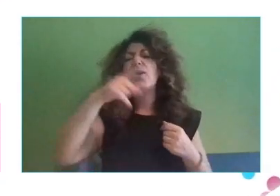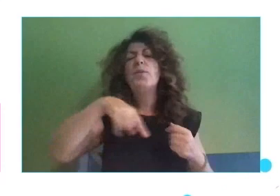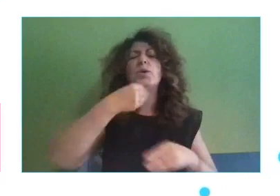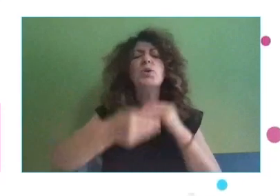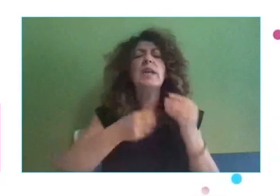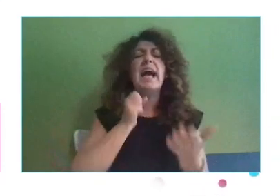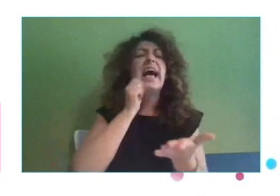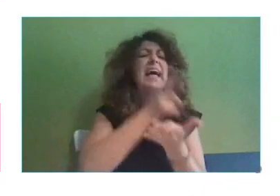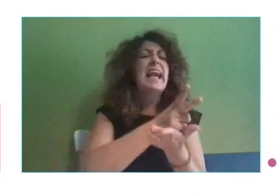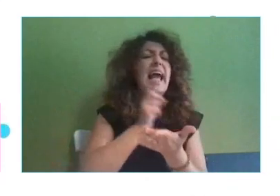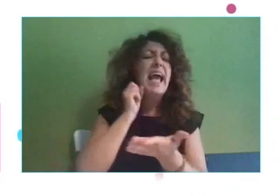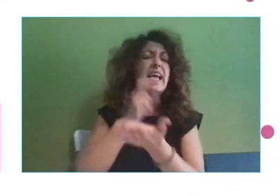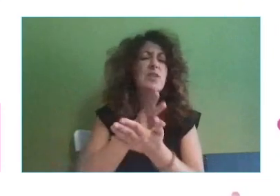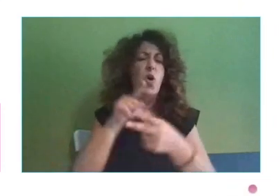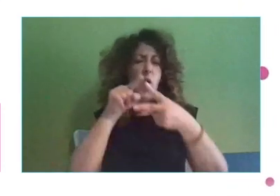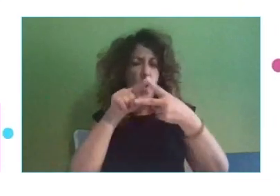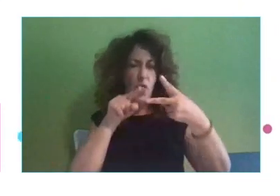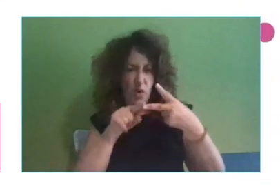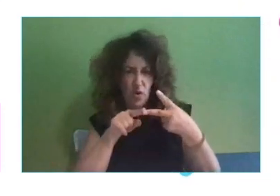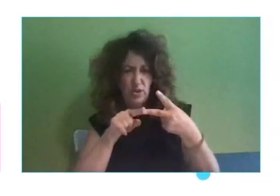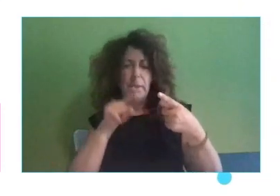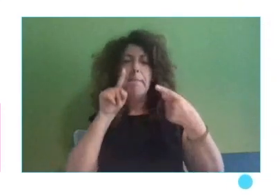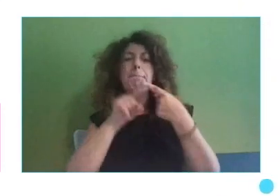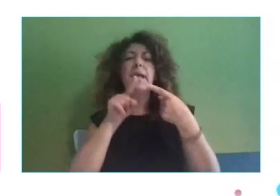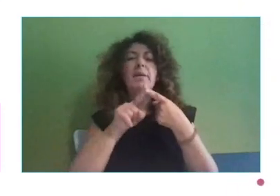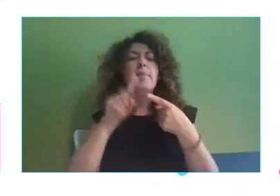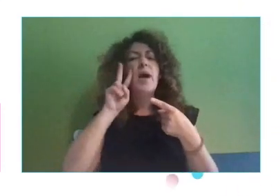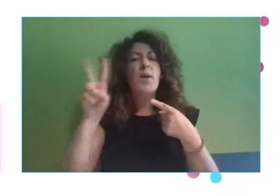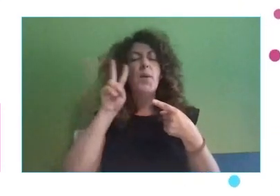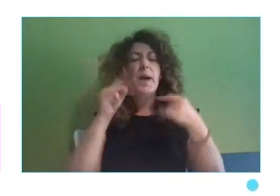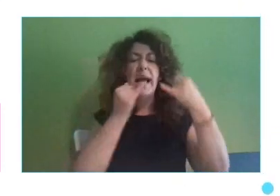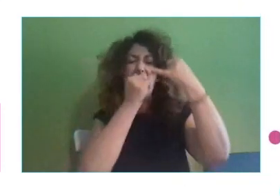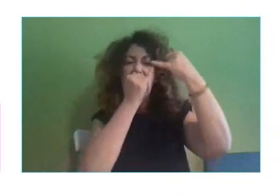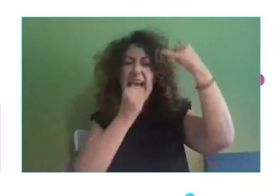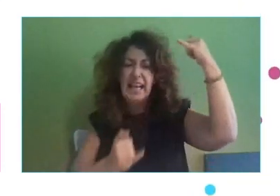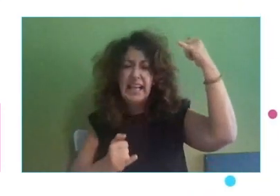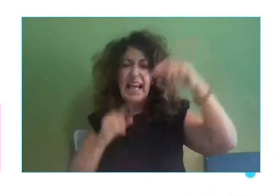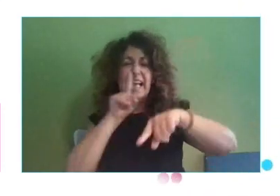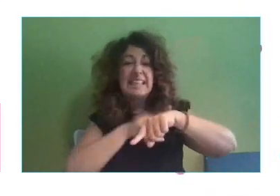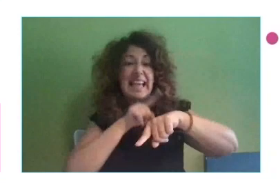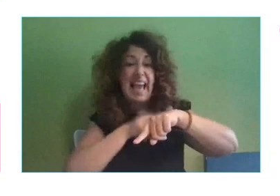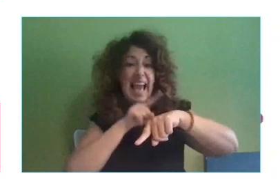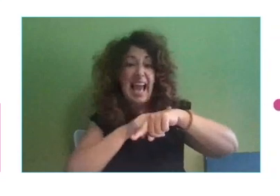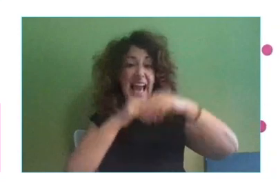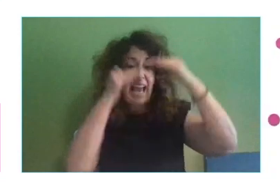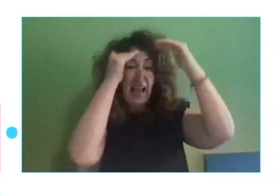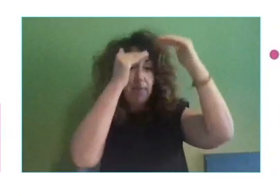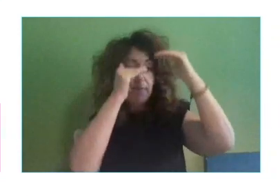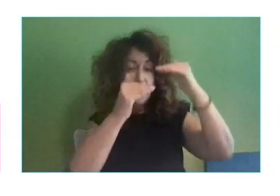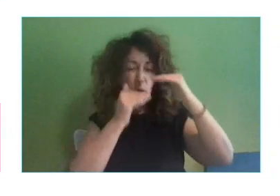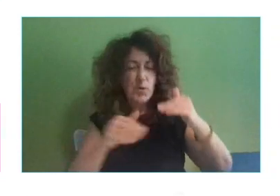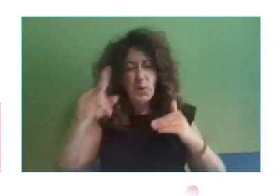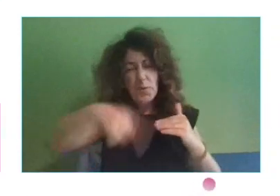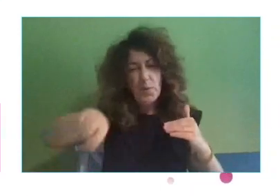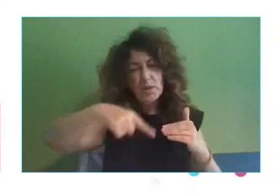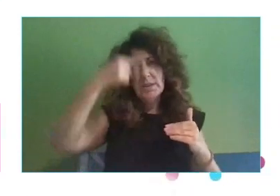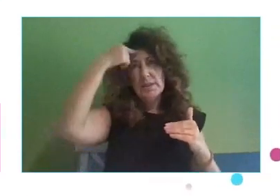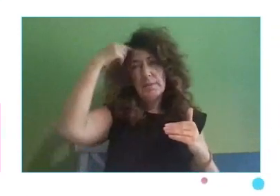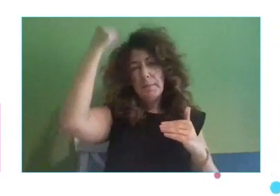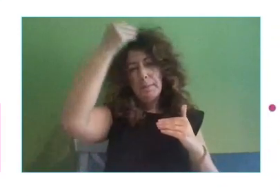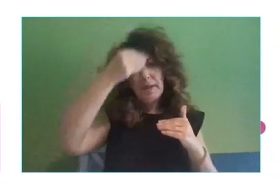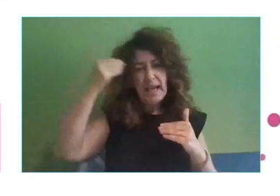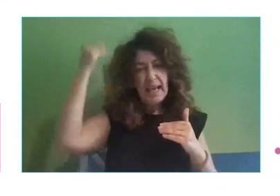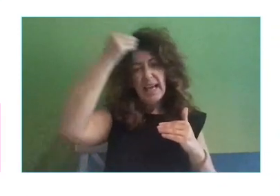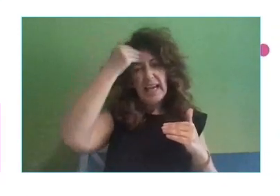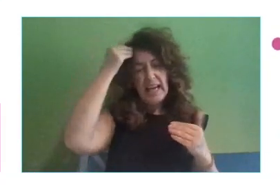reto, fijaros en esta línea de tiempos y la podéis intentar, aunque sea pensar o escribir. Formación, tradicionalmente, unos 20